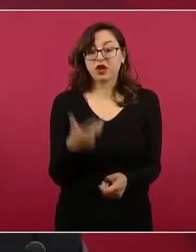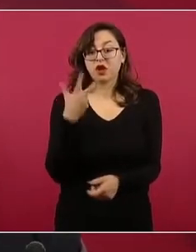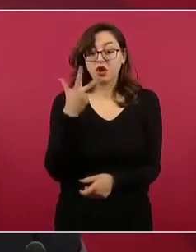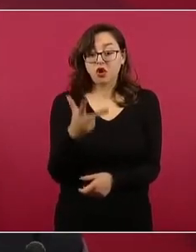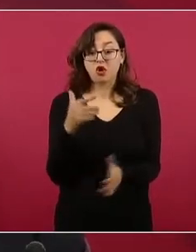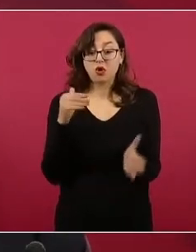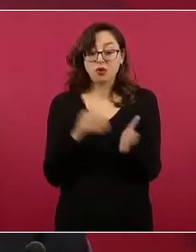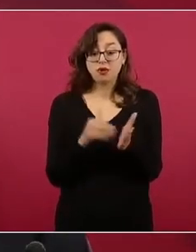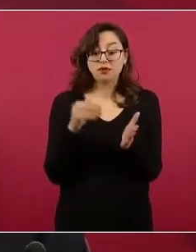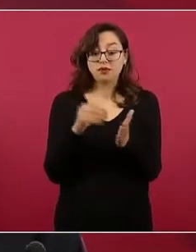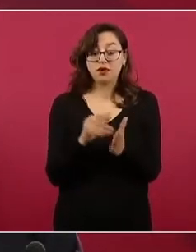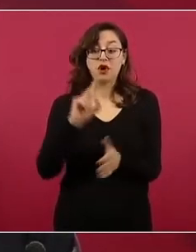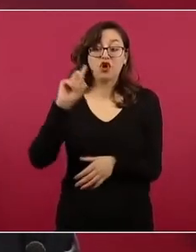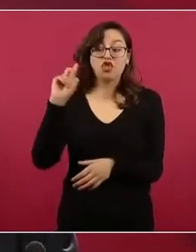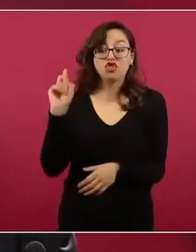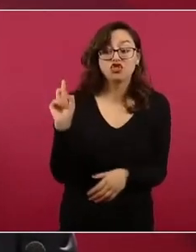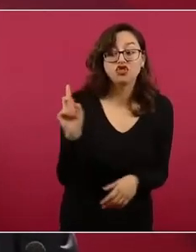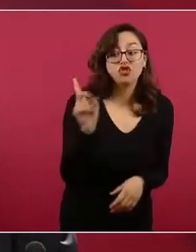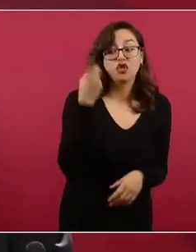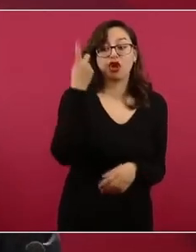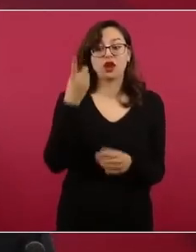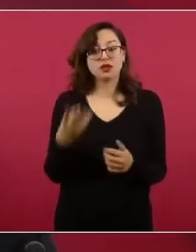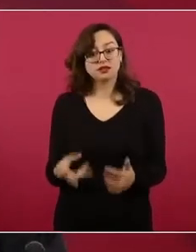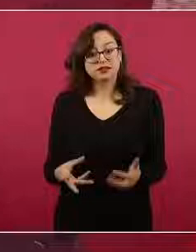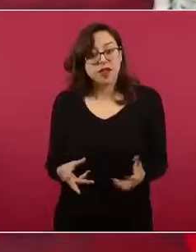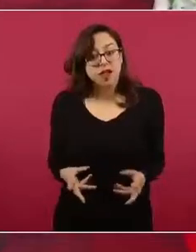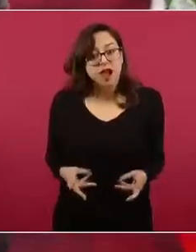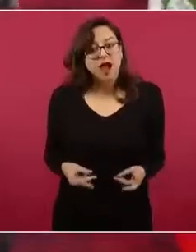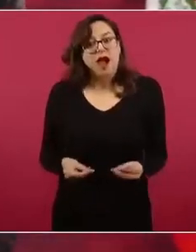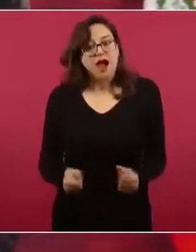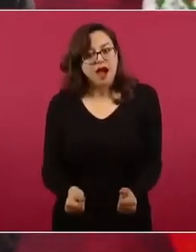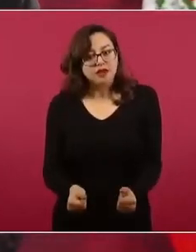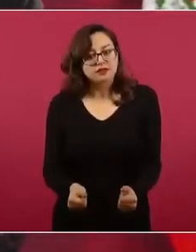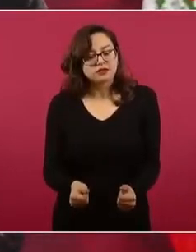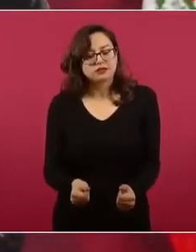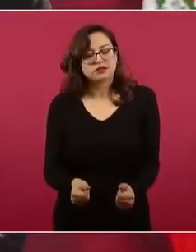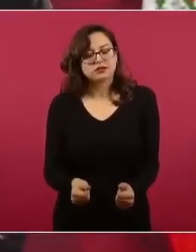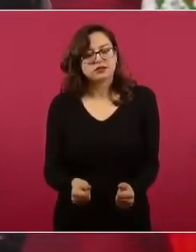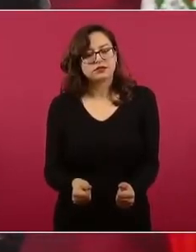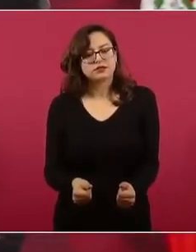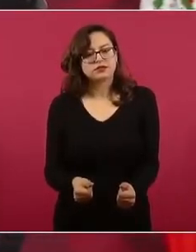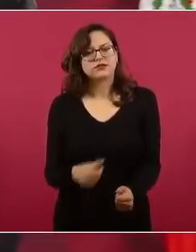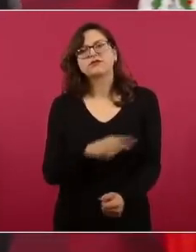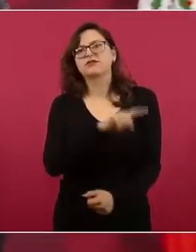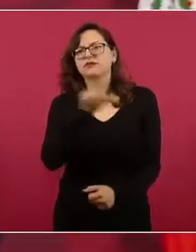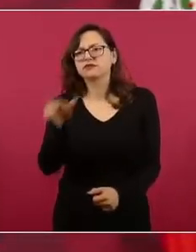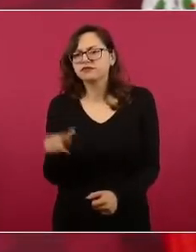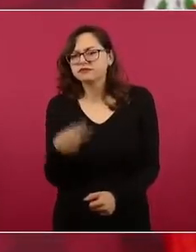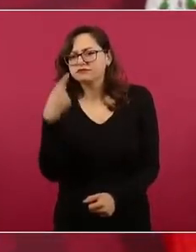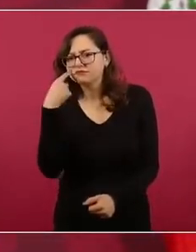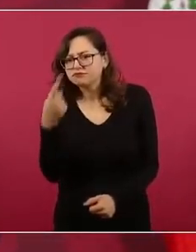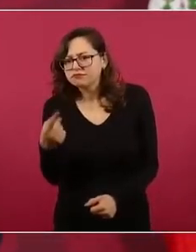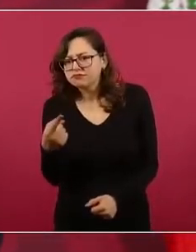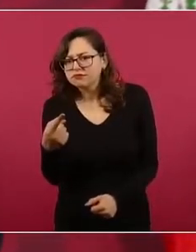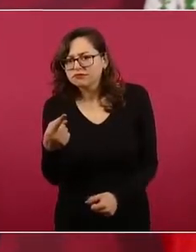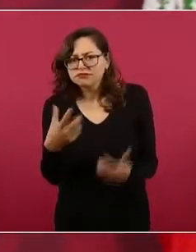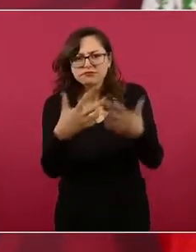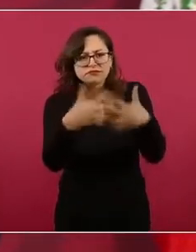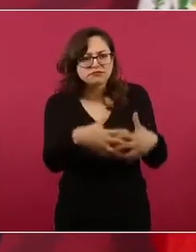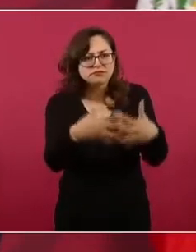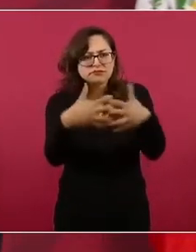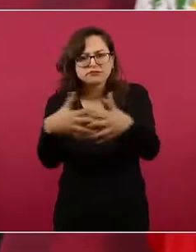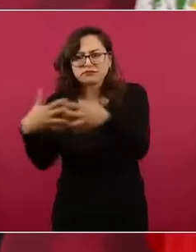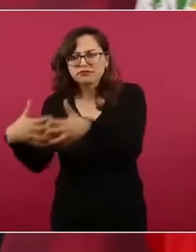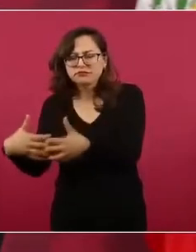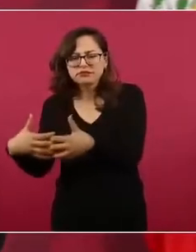ocho mil millones de dólares, al final estaban produciendo más las